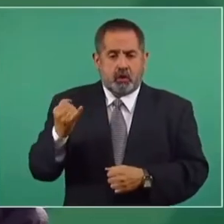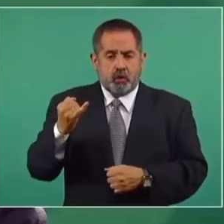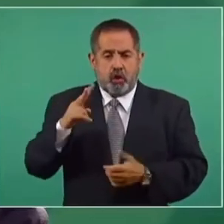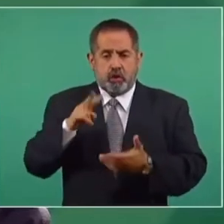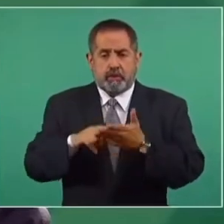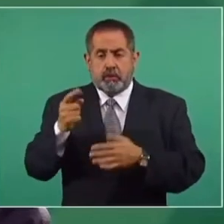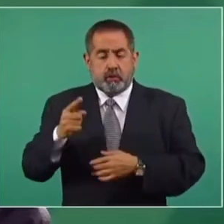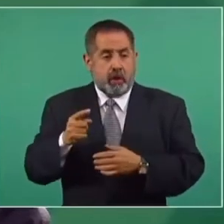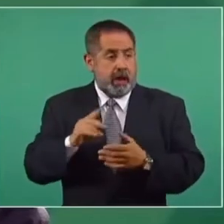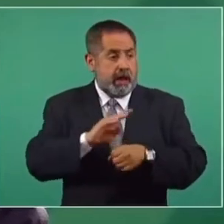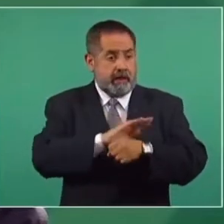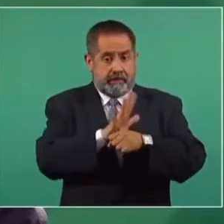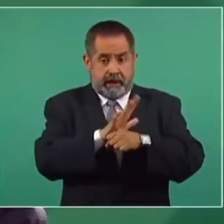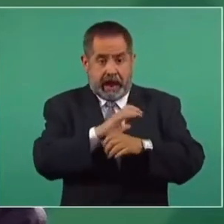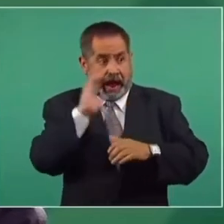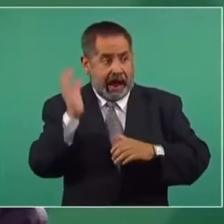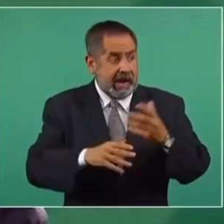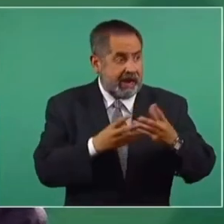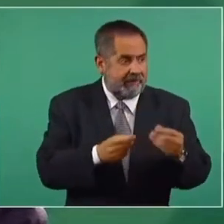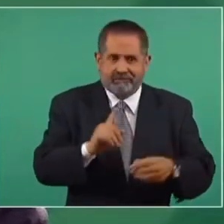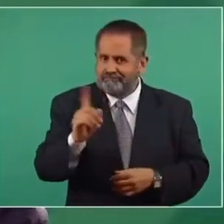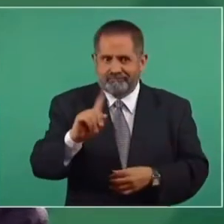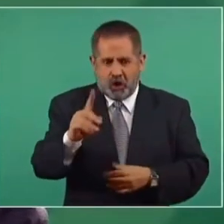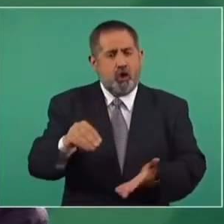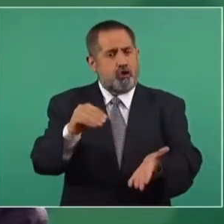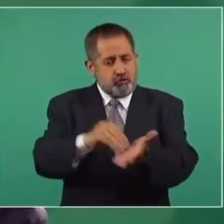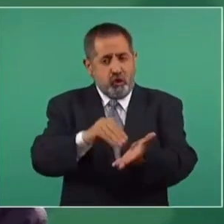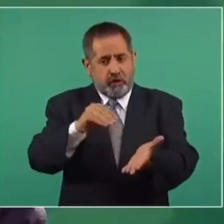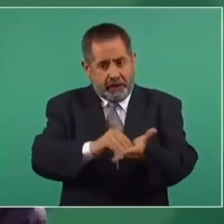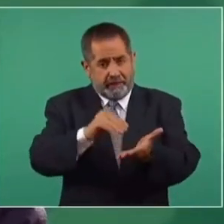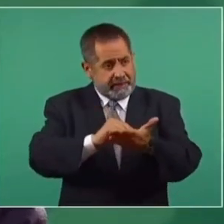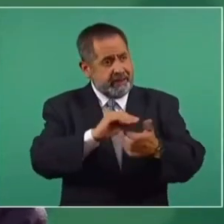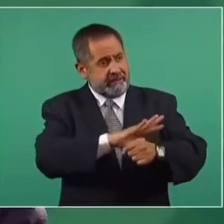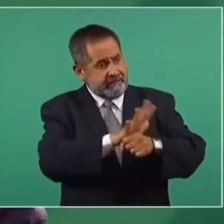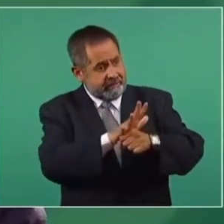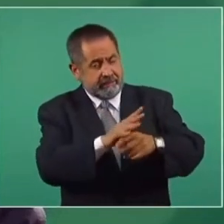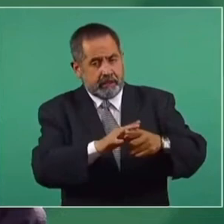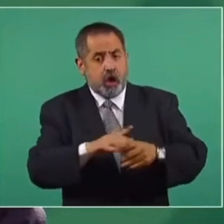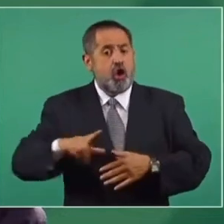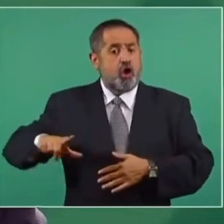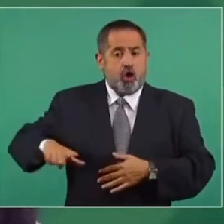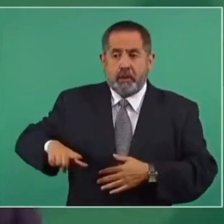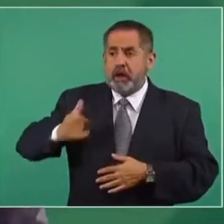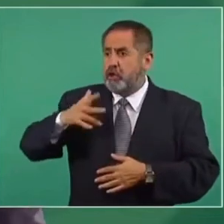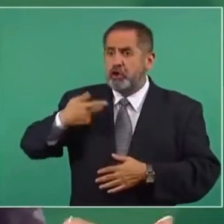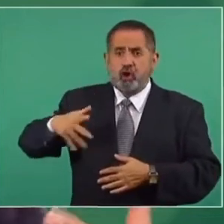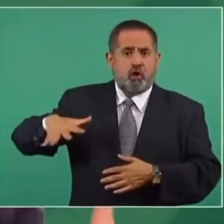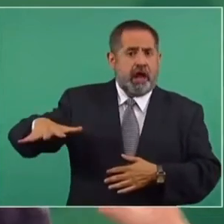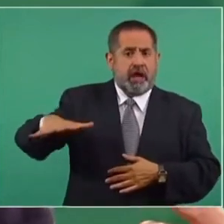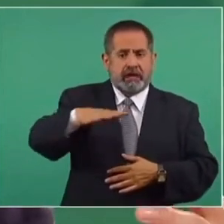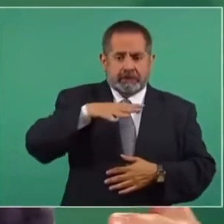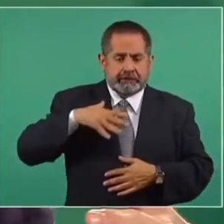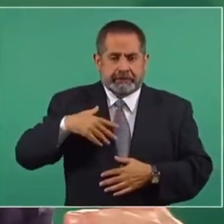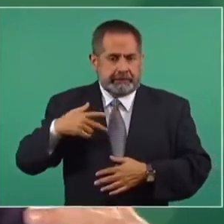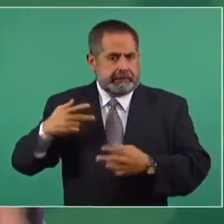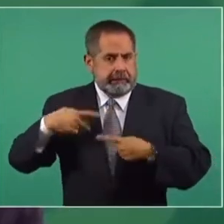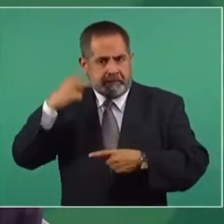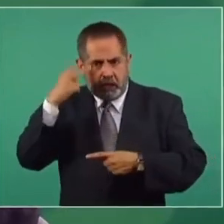que la epidemia no se ha acabado y que el gobierno de México y no sólo el gobierno, el Estado mexicano, estaremos